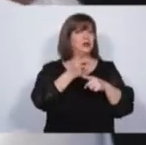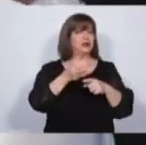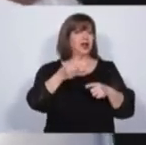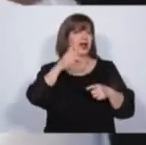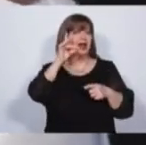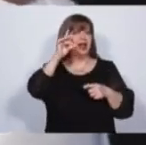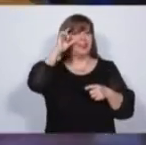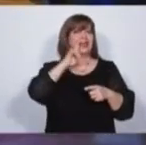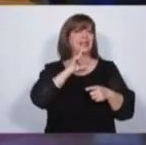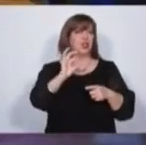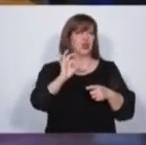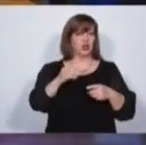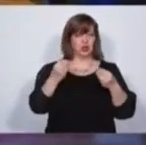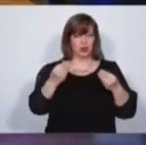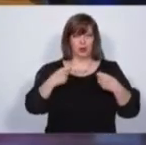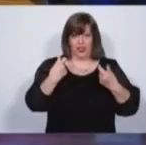delito?